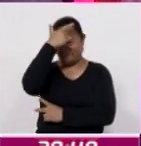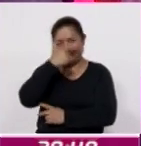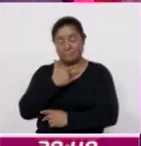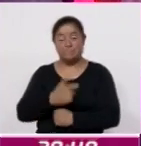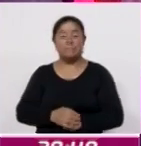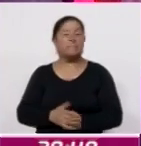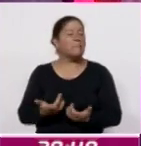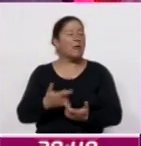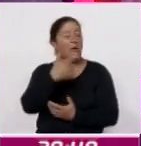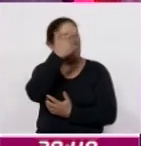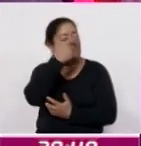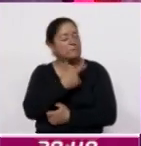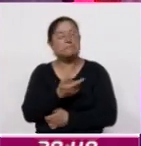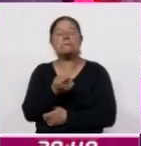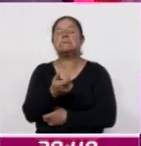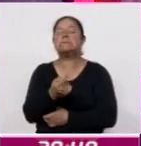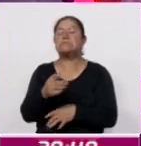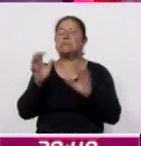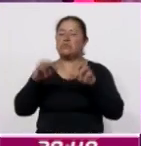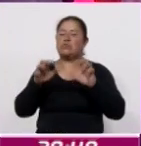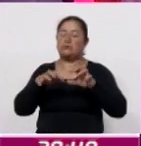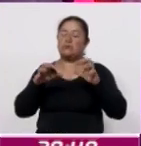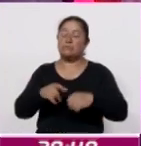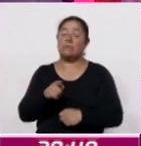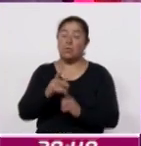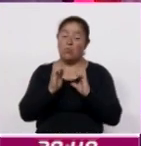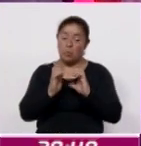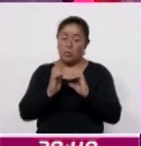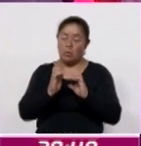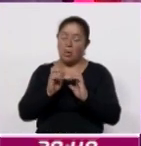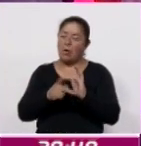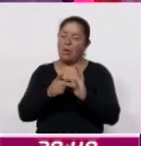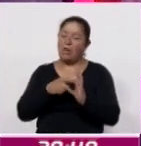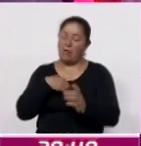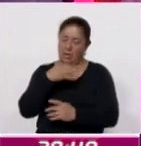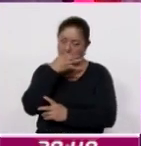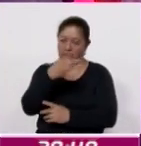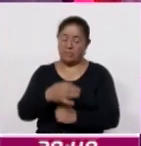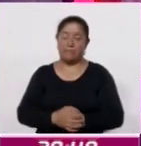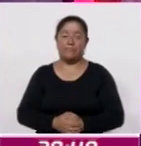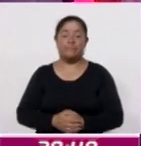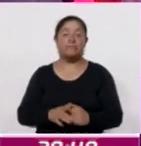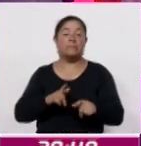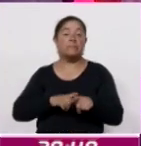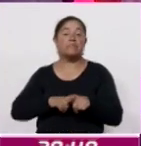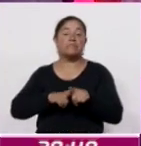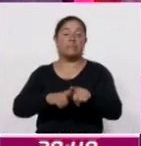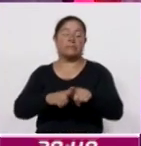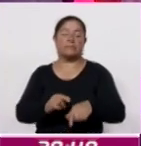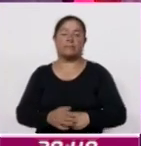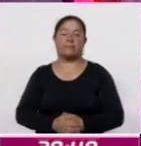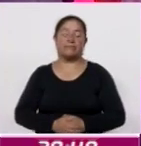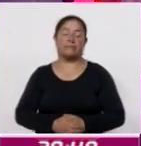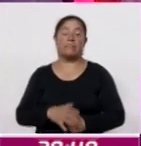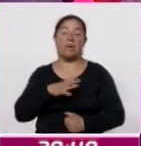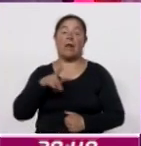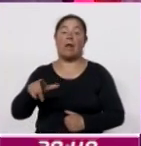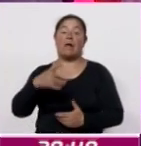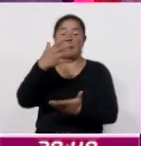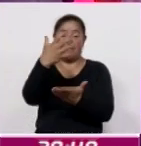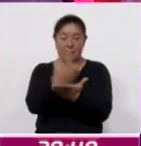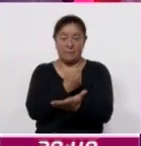un poco lluviosa, tome precauciones, nuevamente le reiteramos. Vamos a continuar con más información, pues se llevó a cabo la